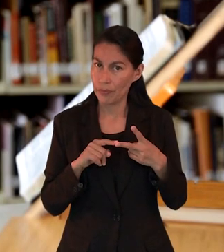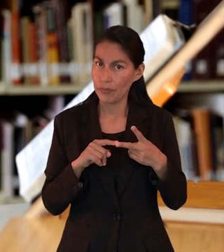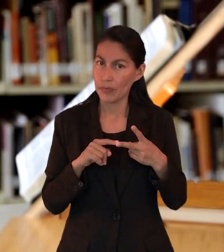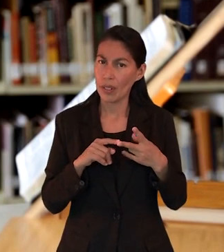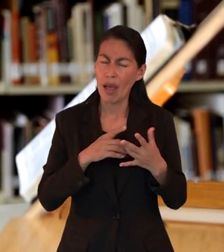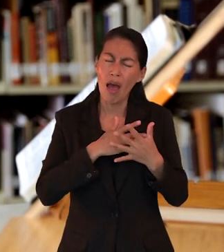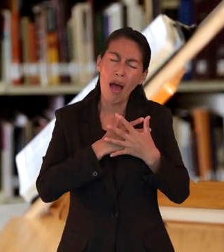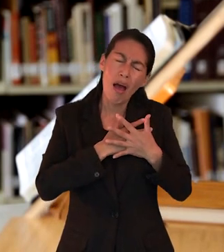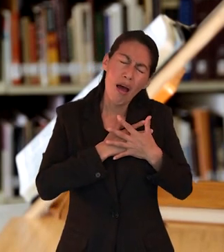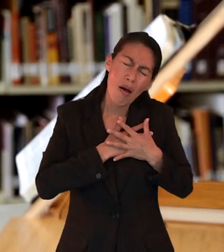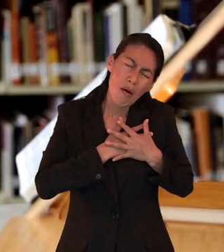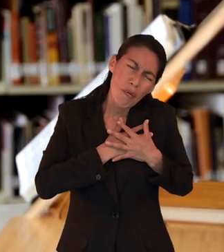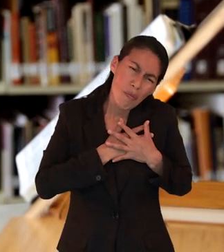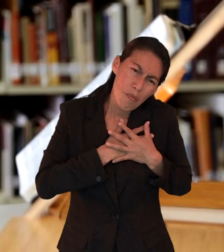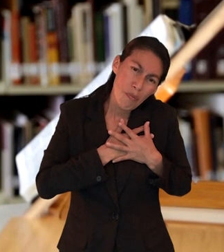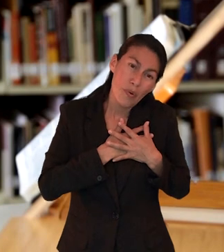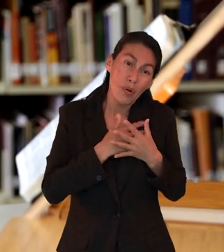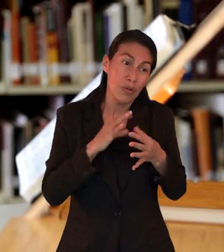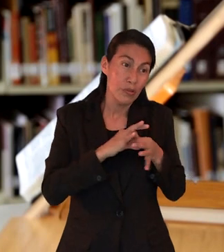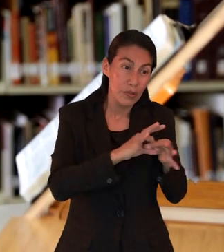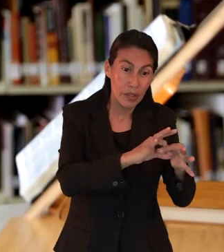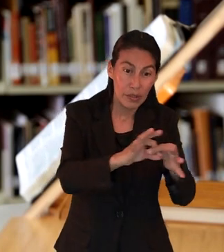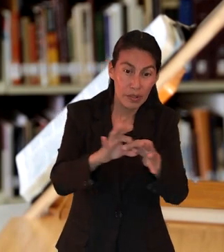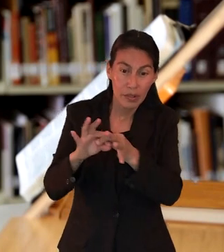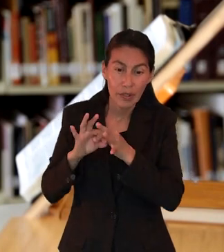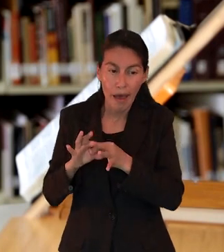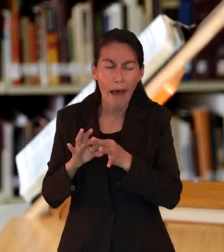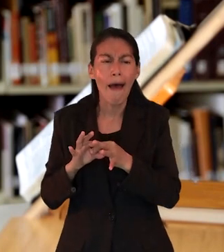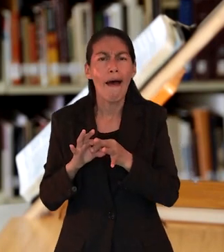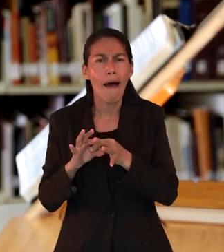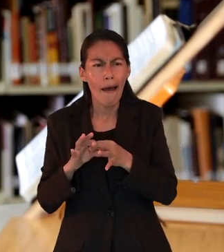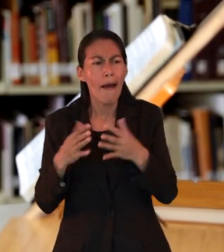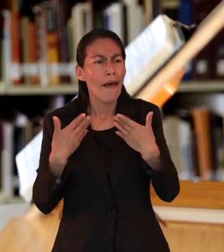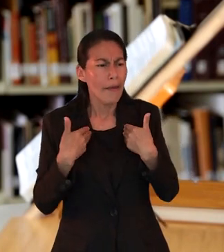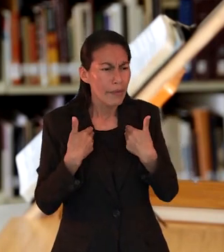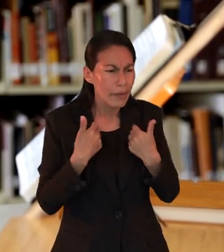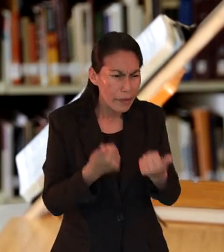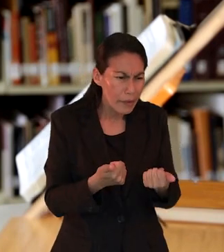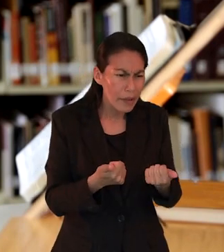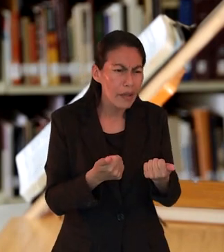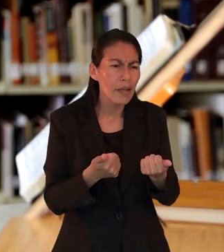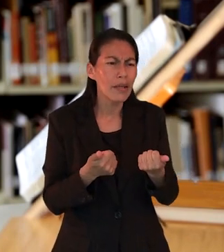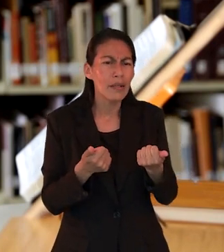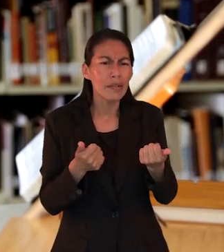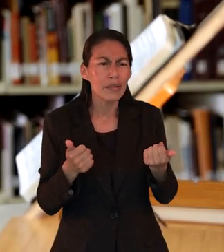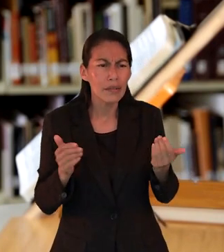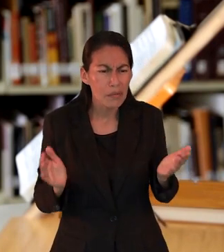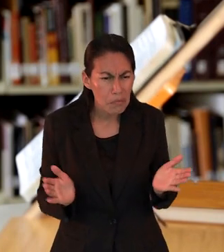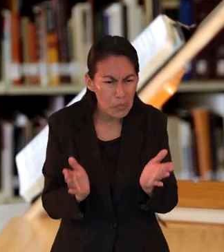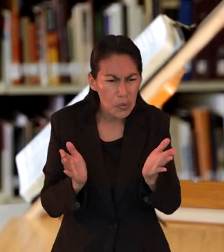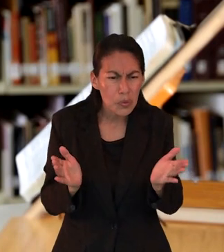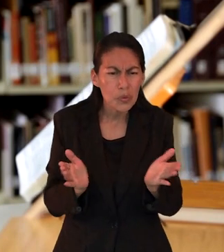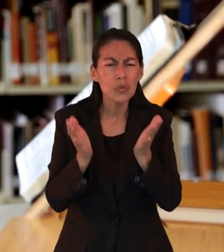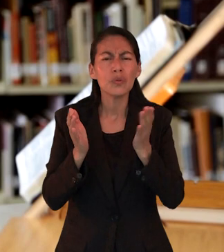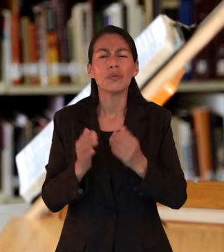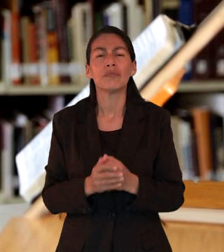Hay que tener también como una segunda manifestación de este amor fraternal consideración con todos y